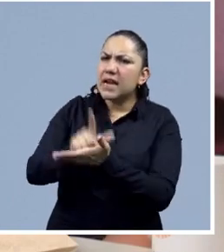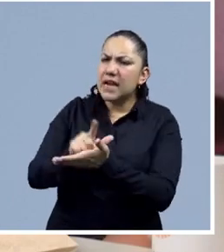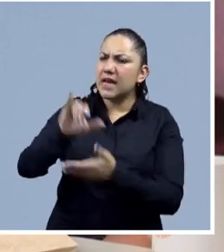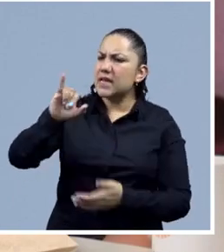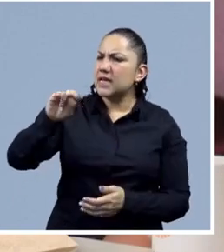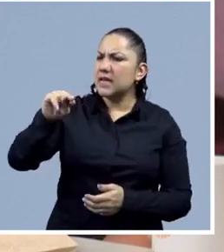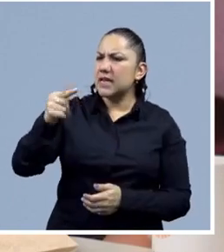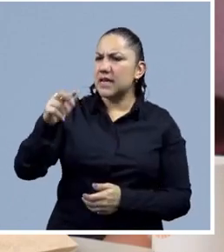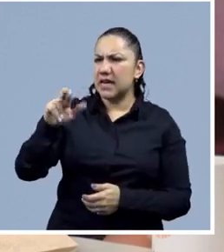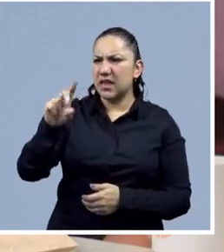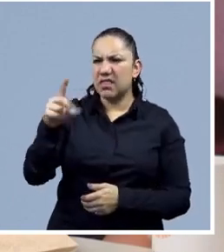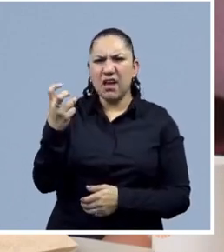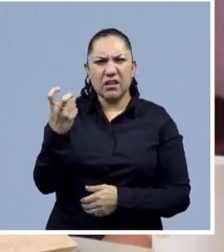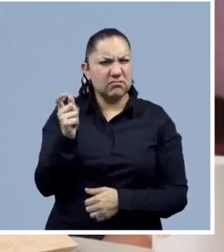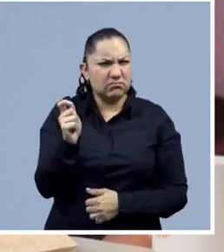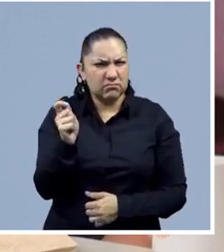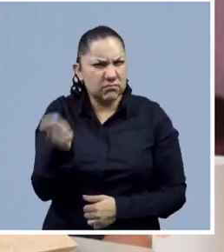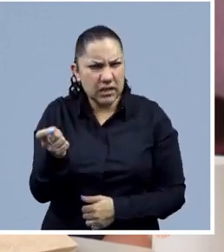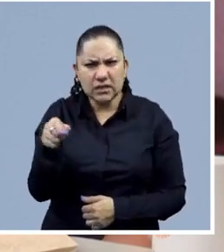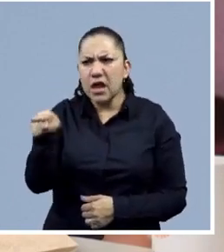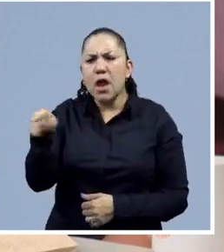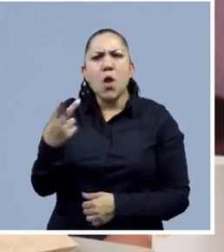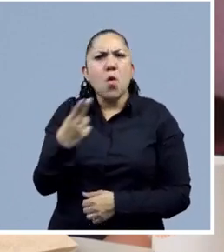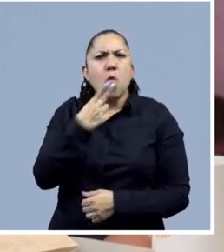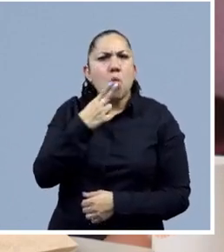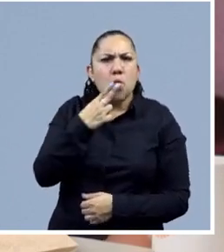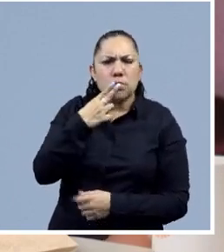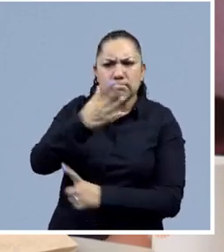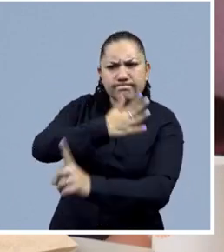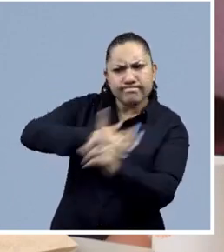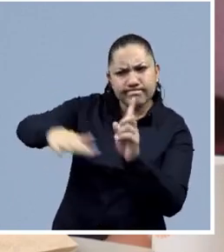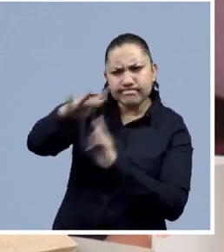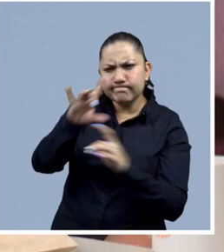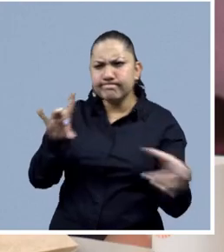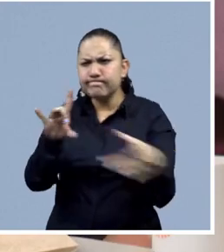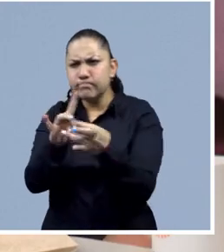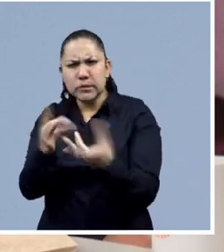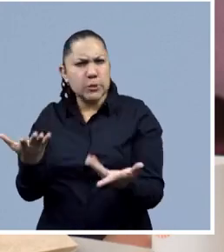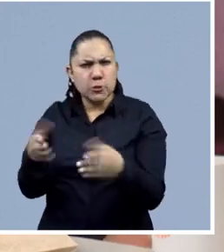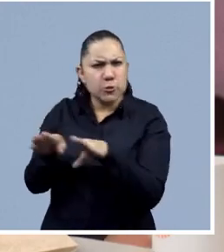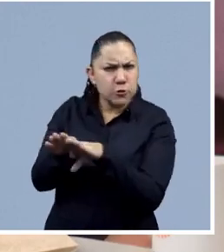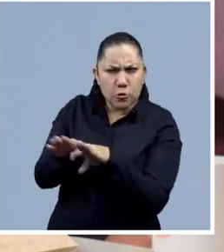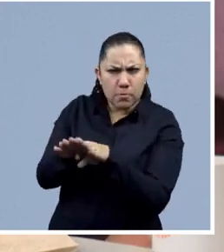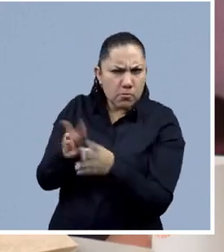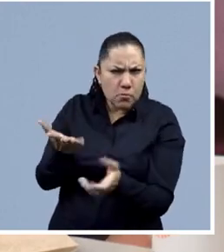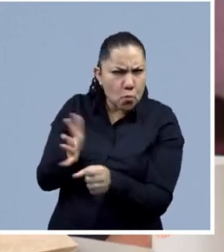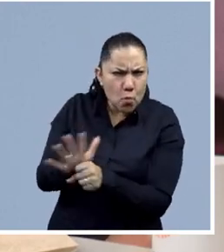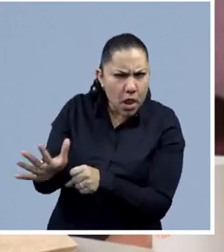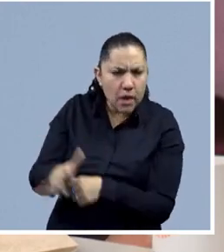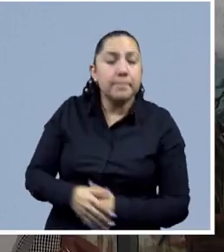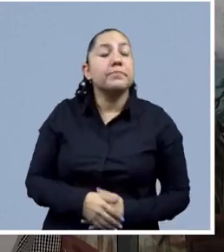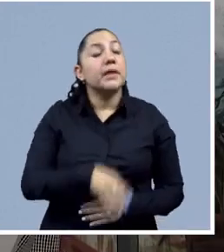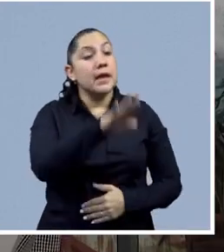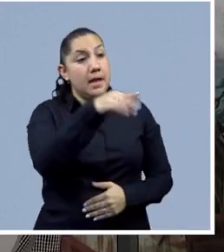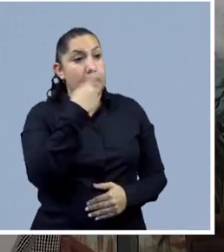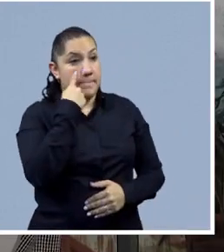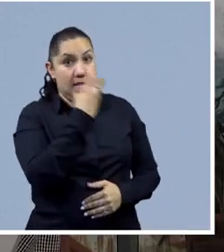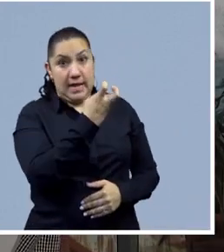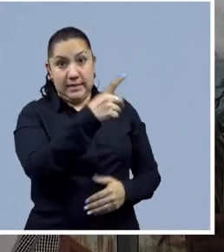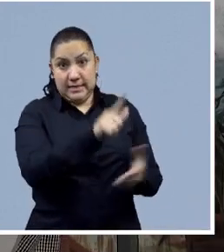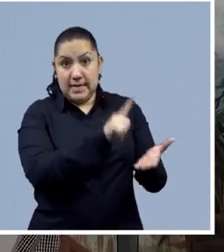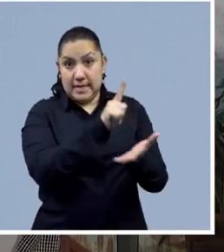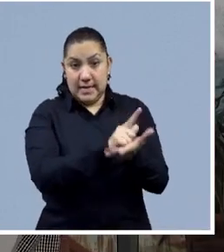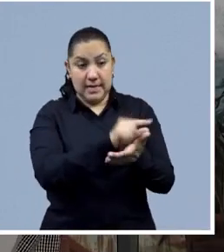la ley Ingrid, qué implica y también cómo surge, digamos, en qué contexto social? Bueno, la ley Ingrid es una ley que